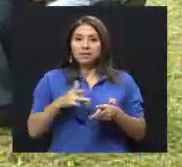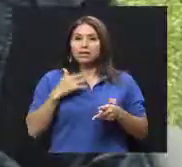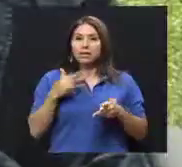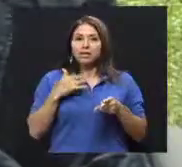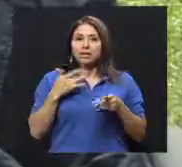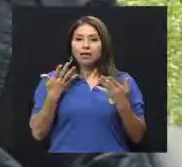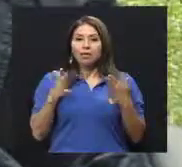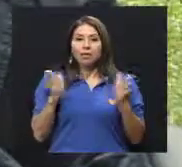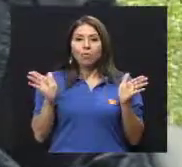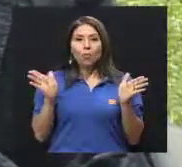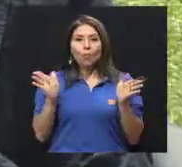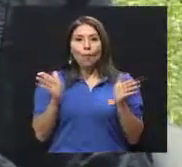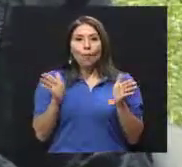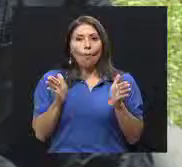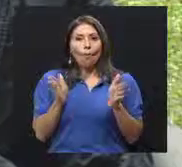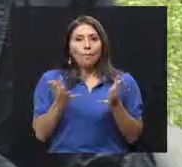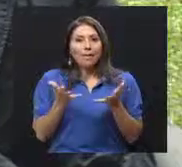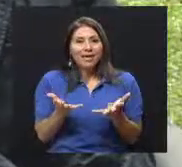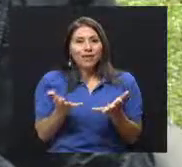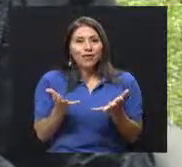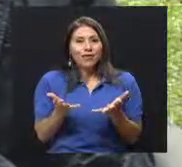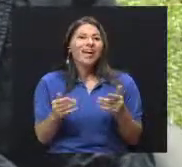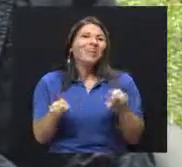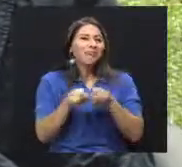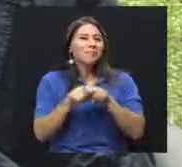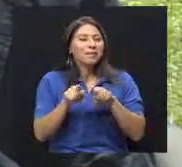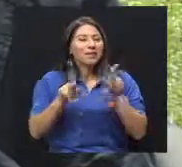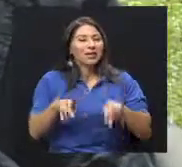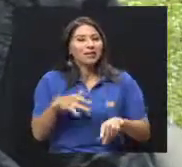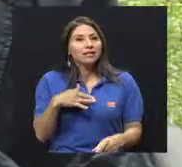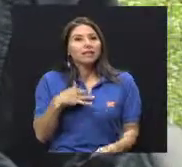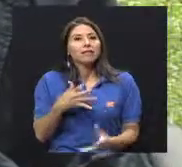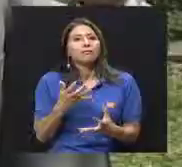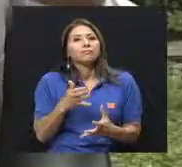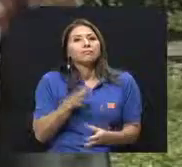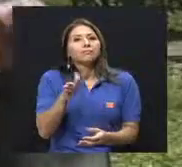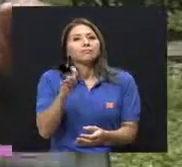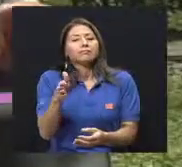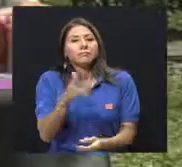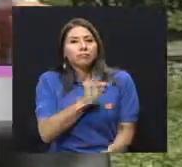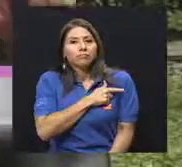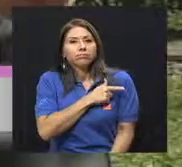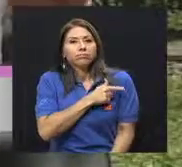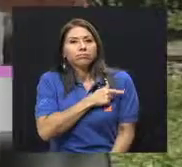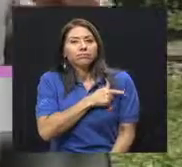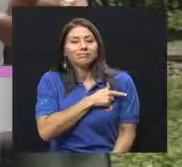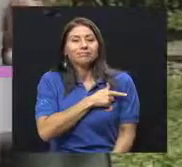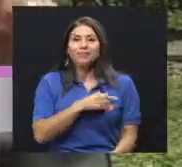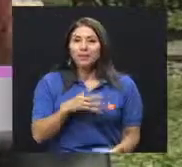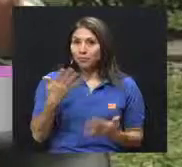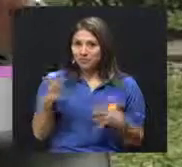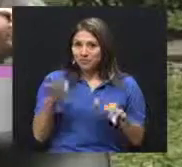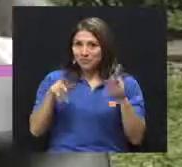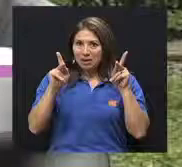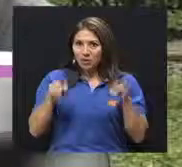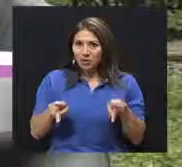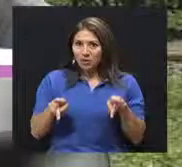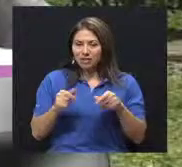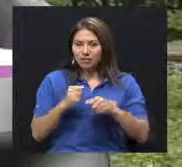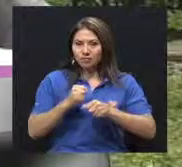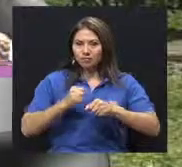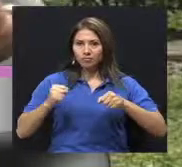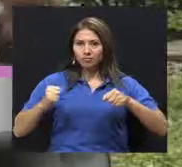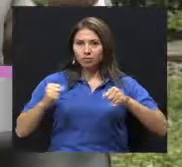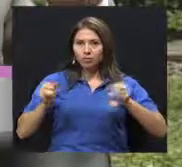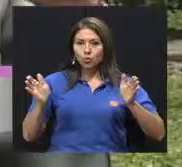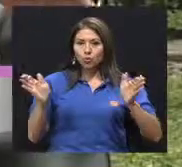inicio. ¿Qué otros podría comer? Bueno, y las ganas de orinar. Pero otros así... No hemos hablado de la ganas de... La pérdida de peso es importante.